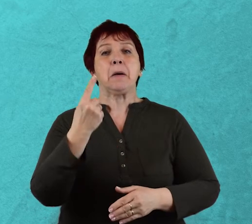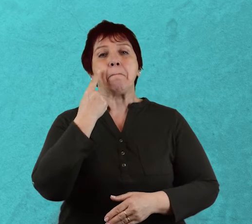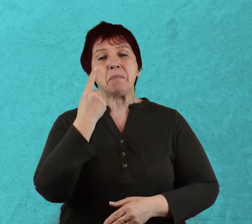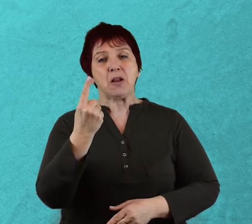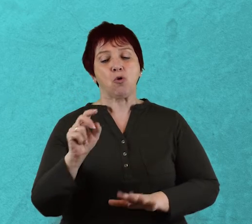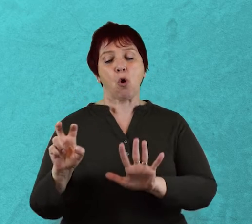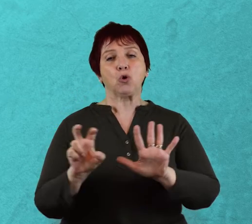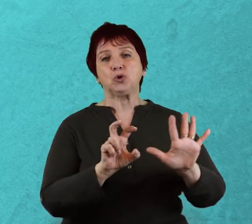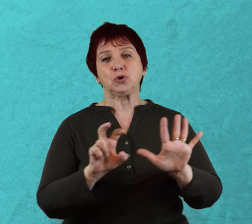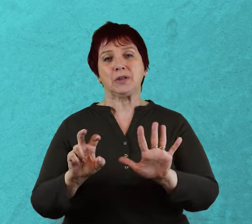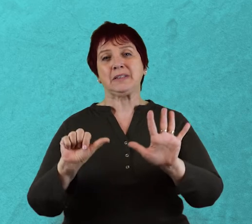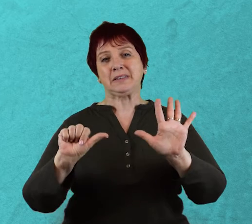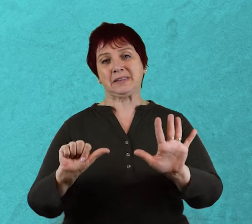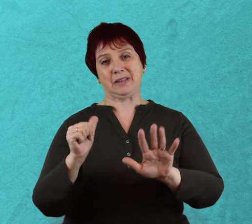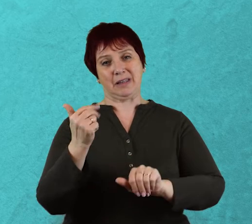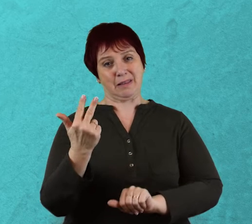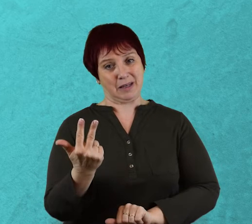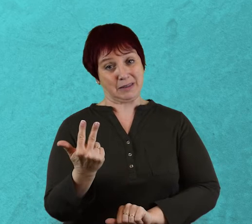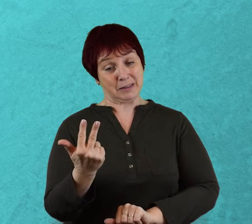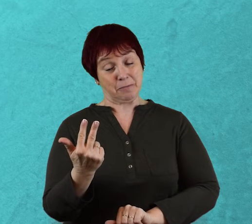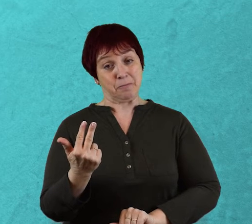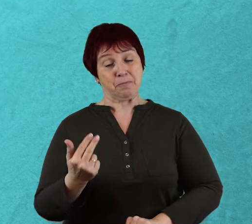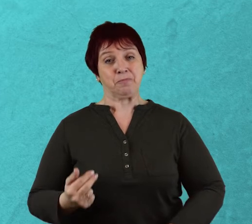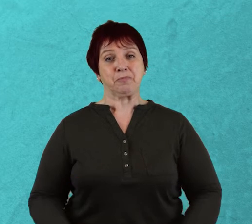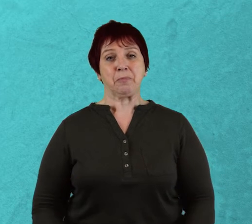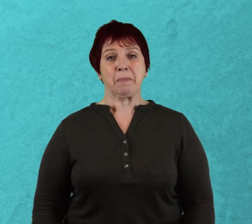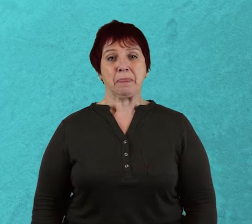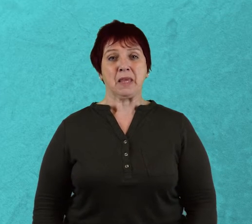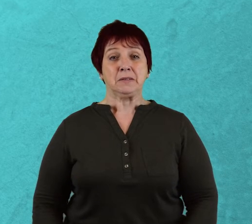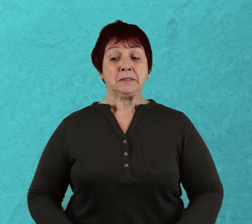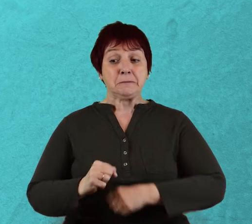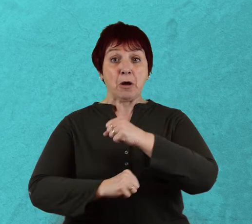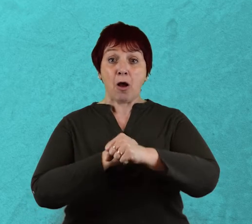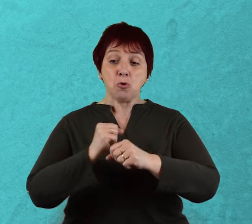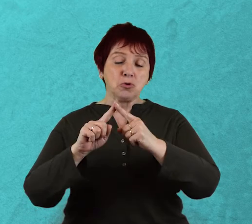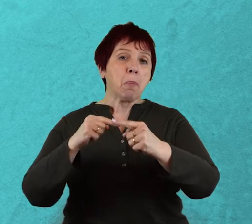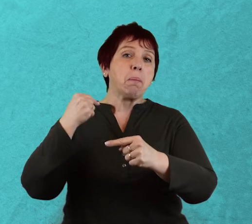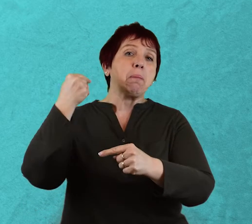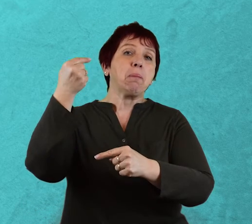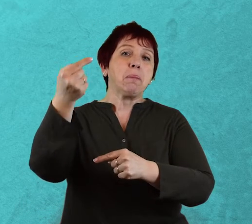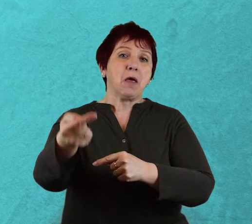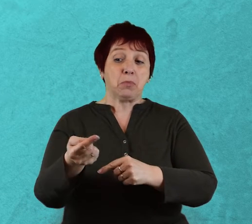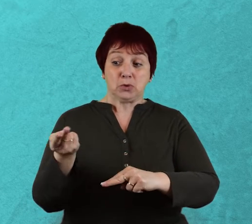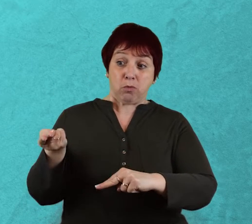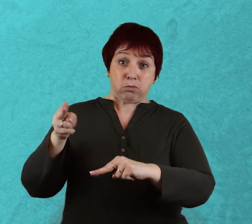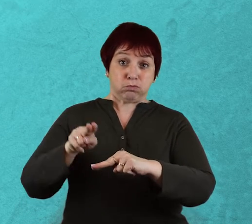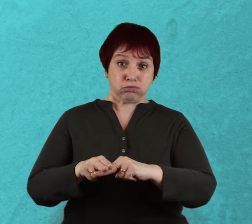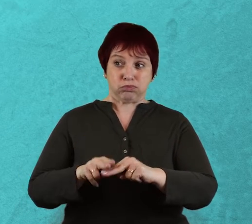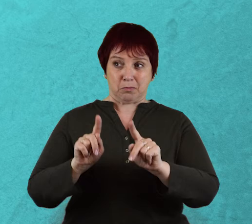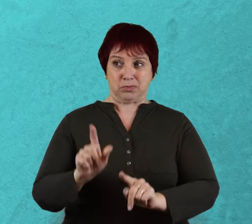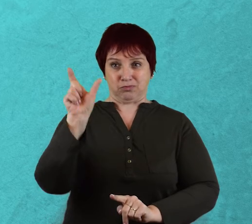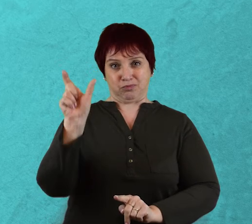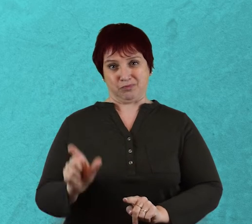en 1863, muchos años después de la